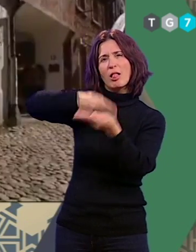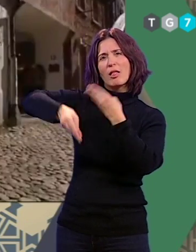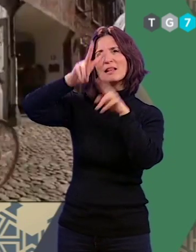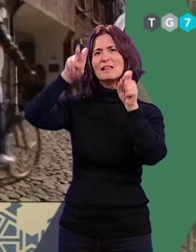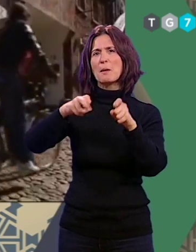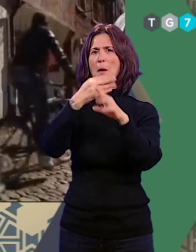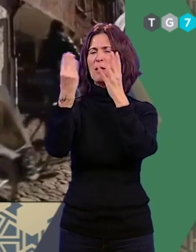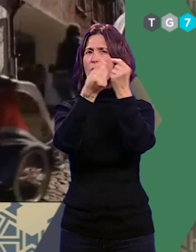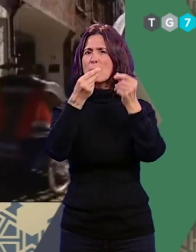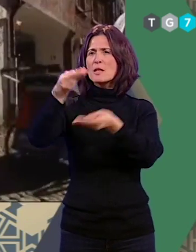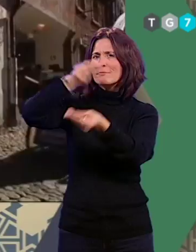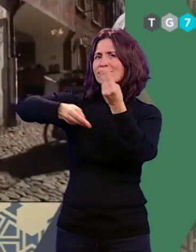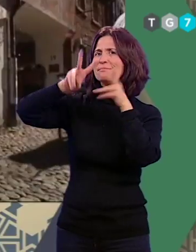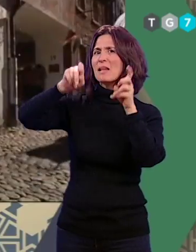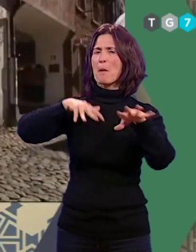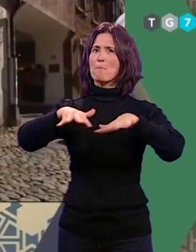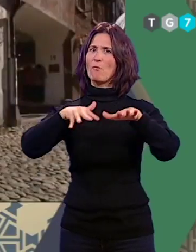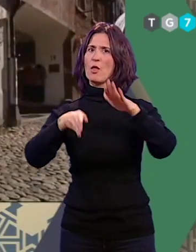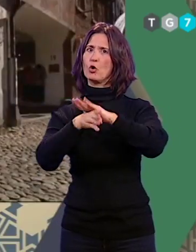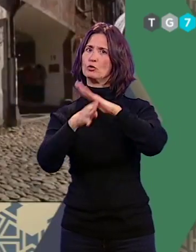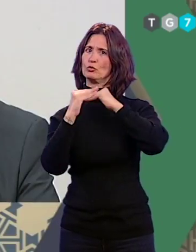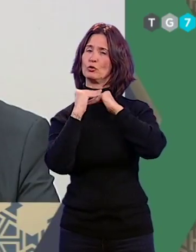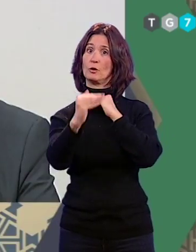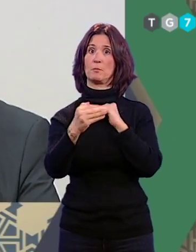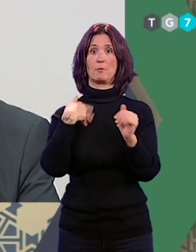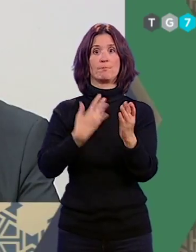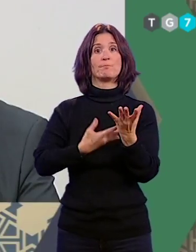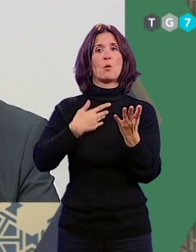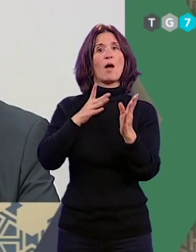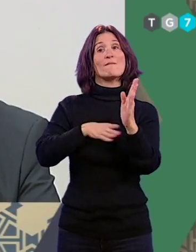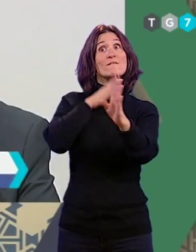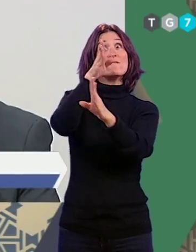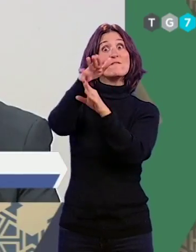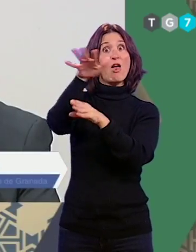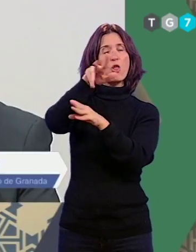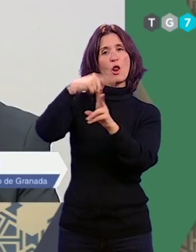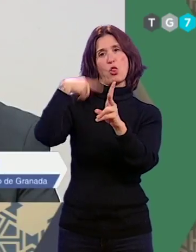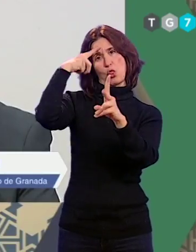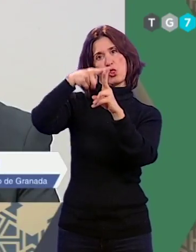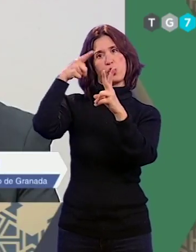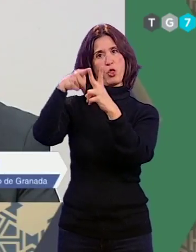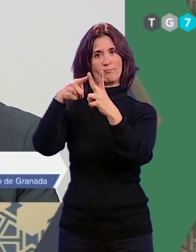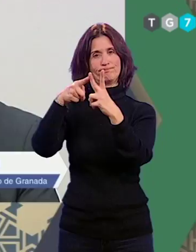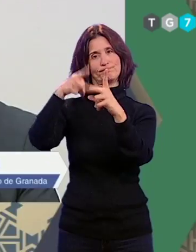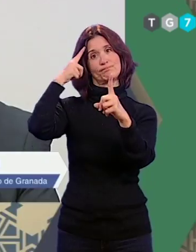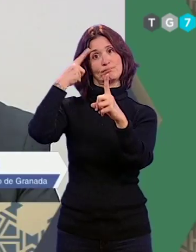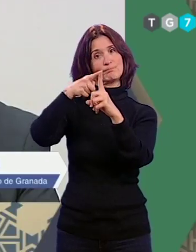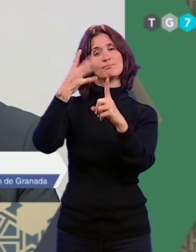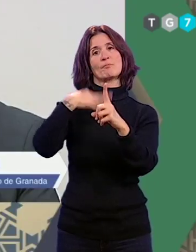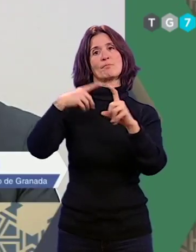ambiente y la movilidad sostenible. Vamos con nuestros dos objetivos, el promocionar a nuestras empresas